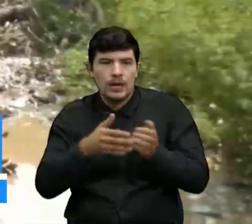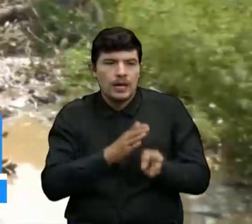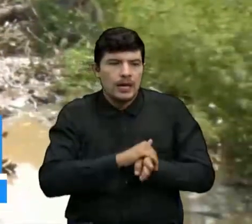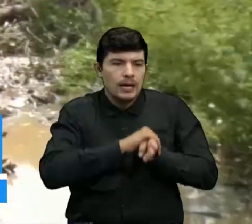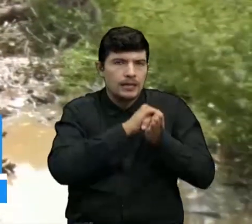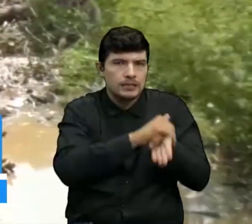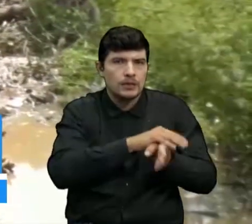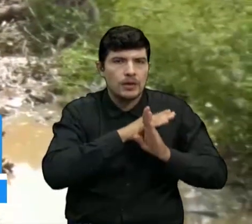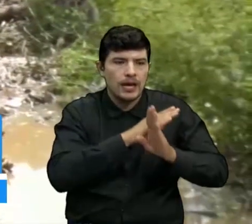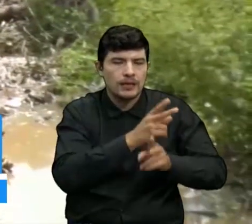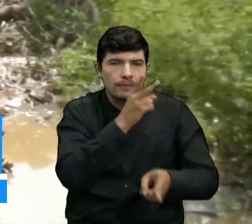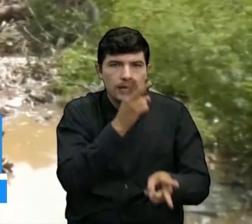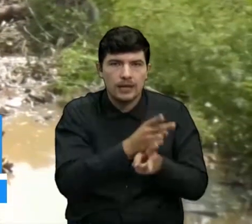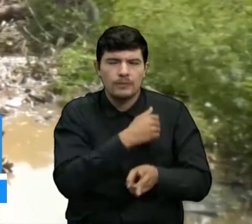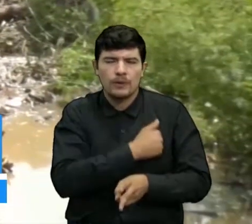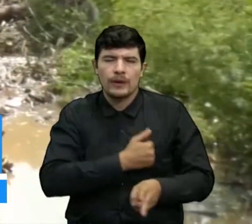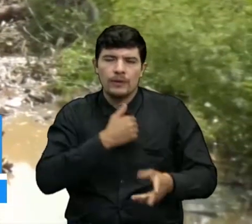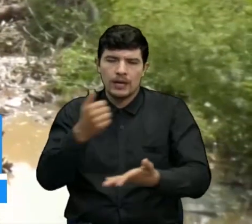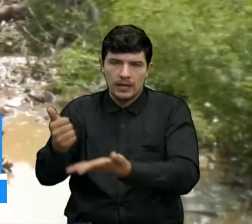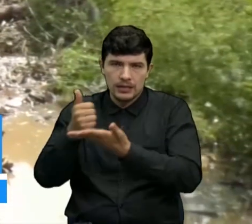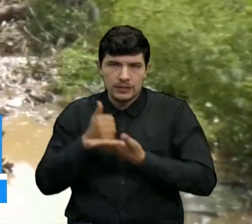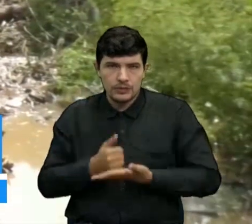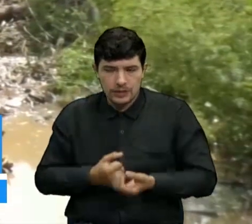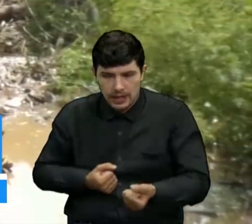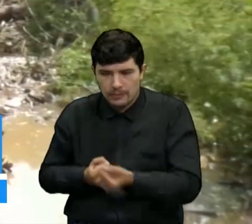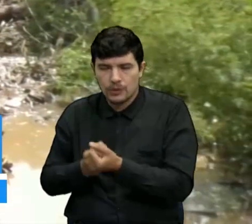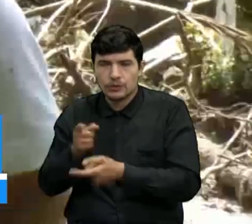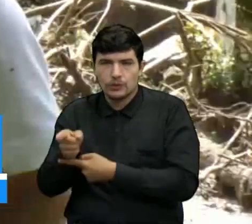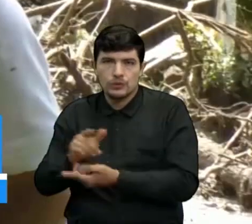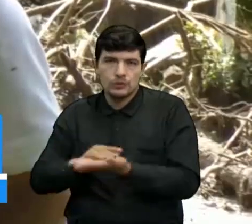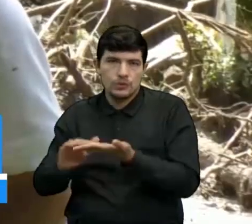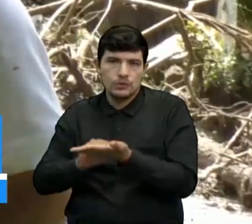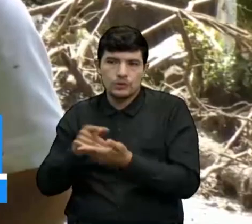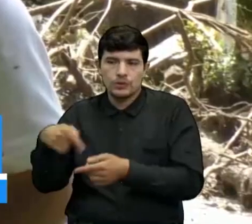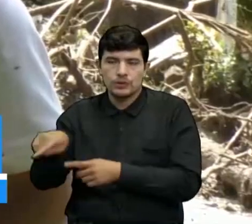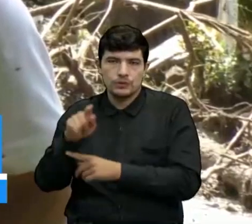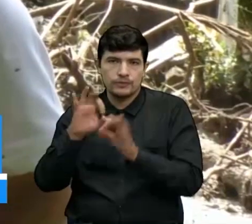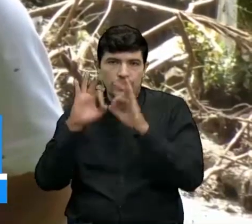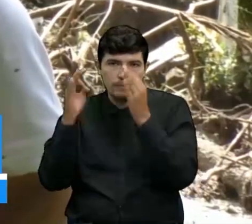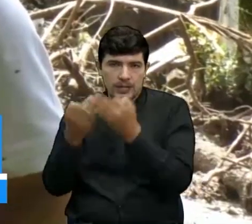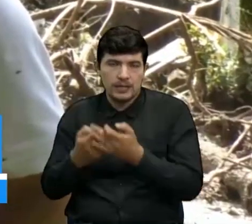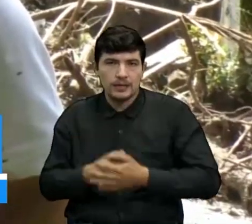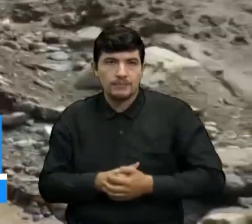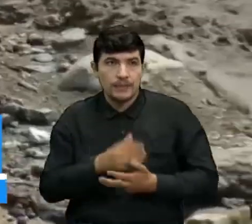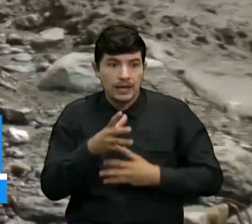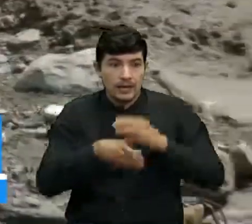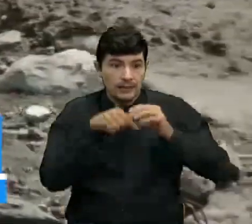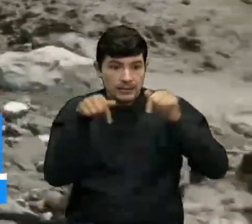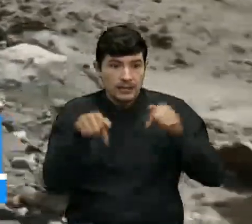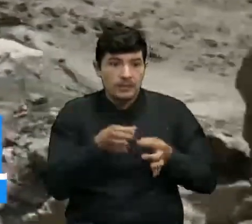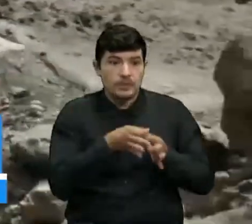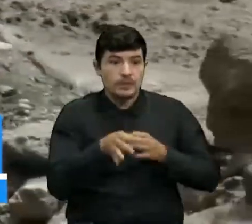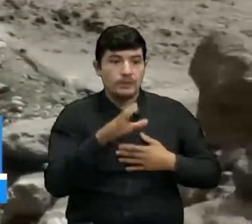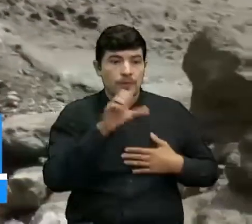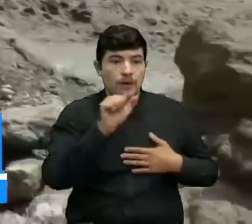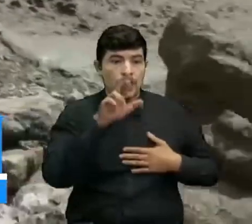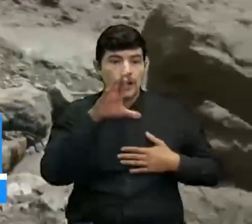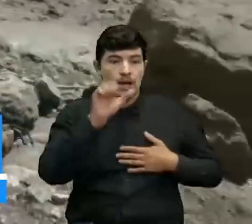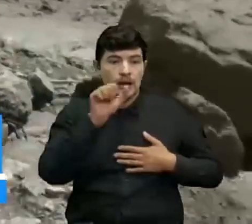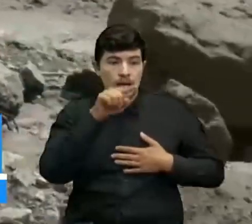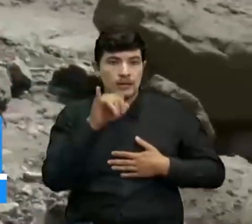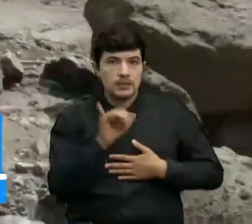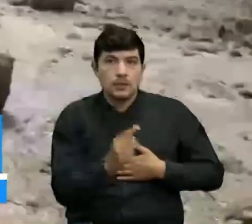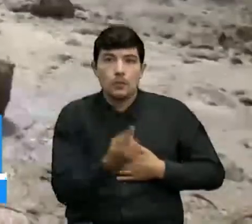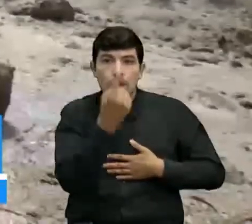riesgo, para que nos ayude, para darle una pronta solución al municipio de Cárcasi, porque es la única vía de acceso.